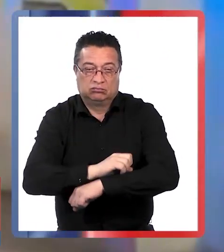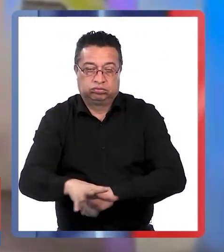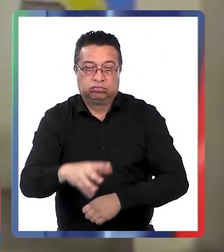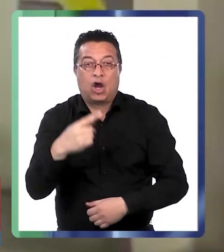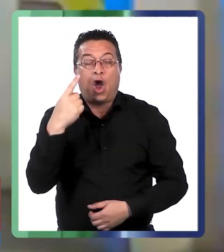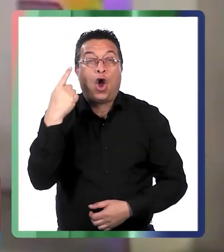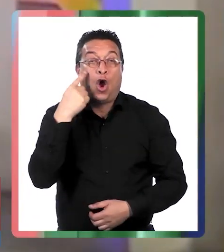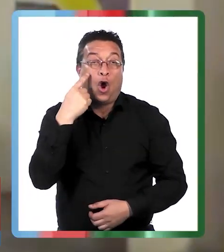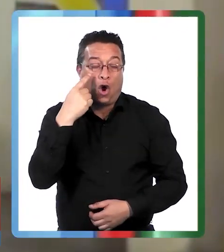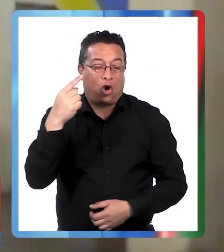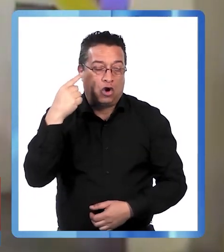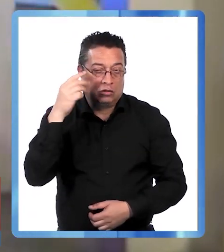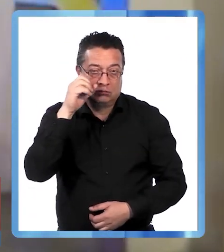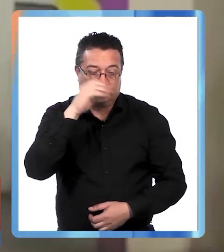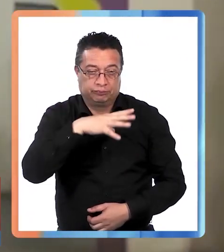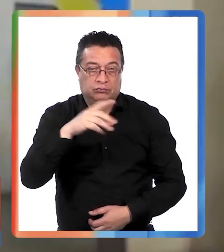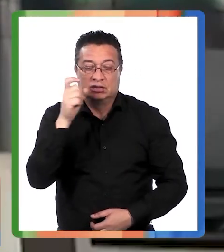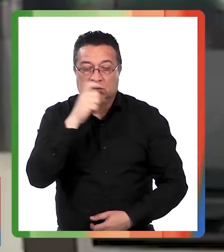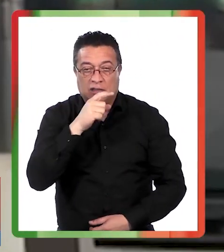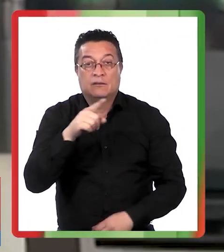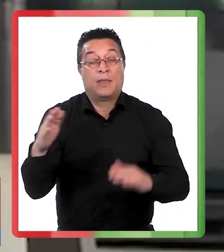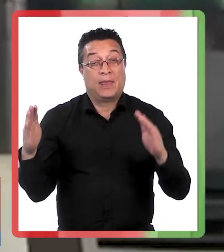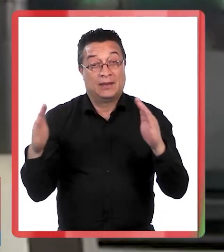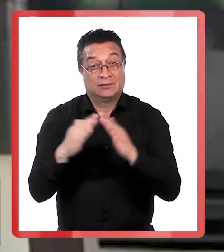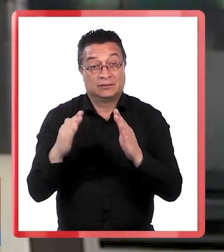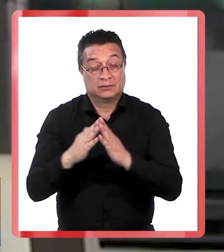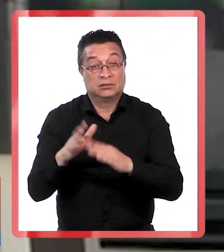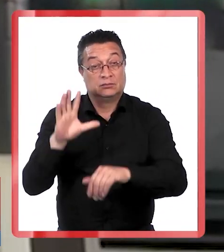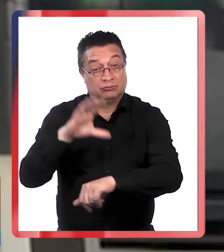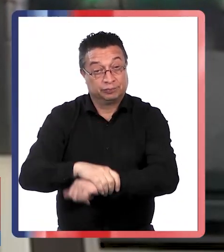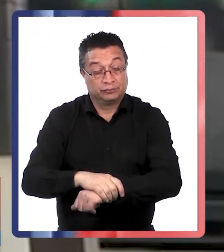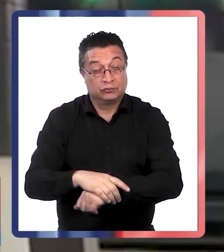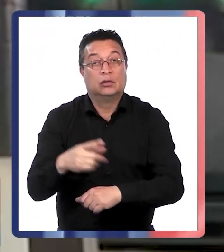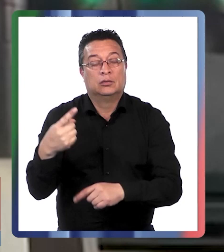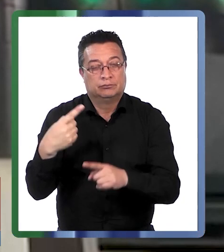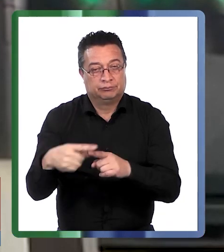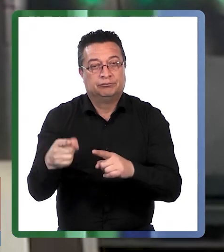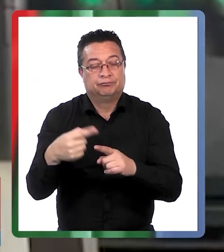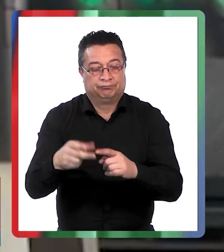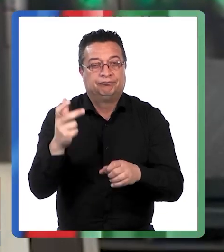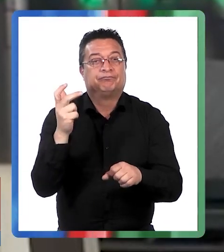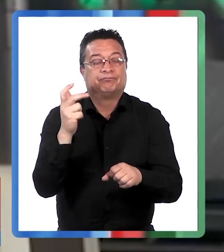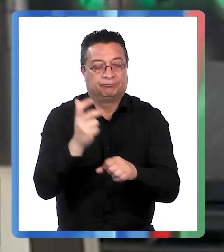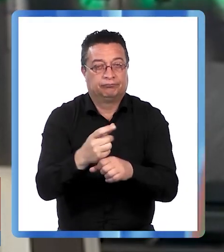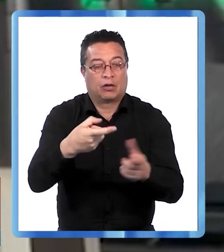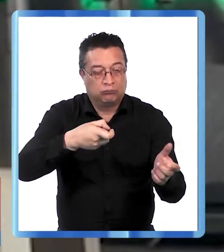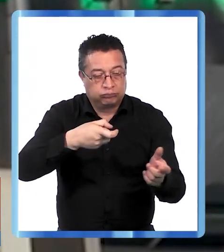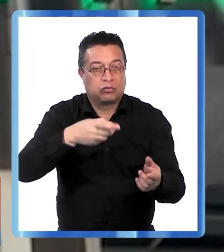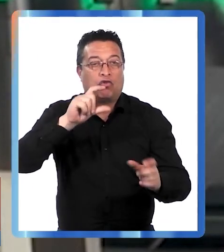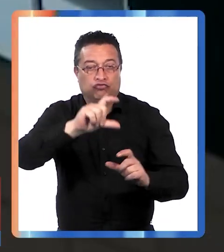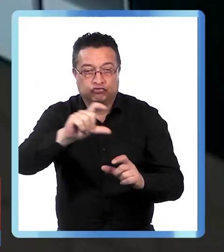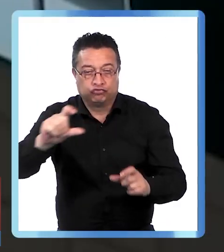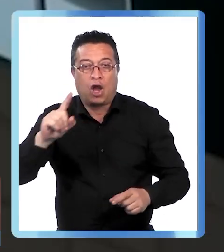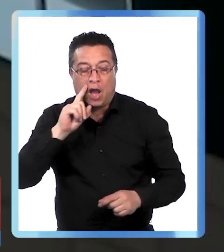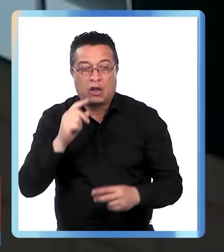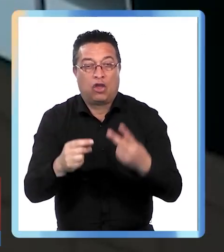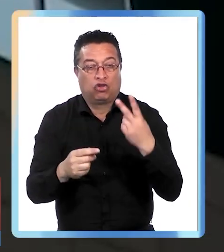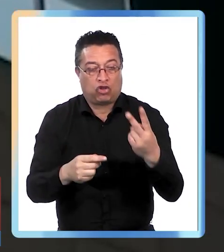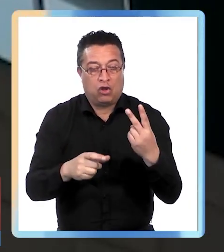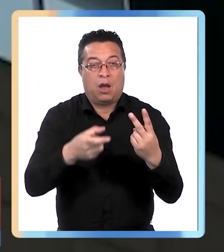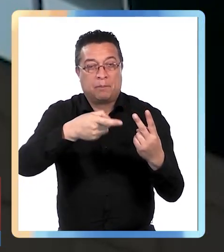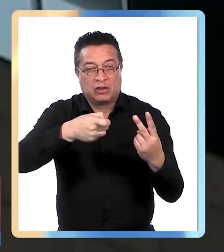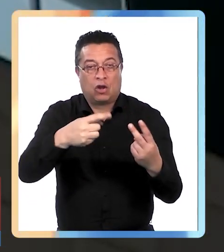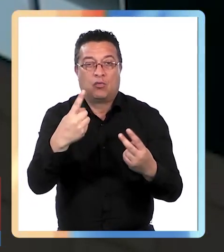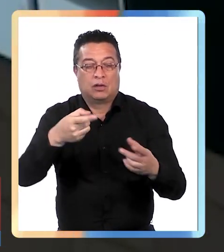consangrado en el ojo en la vivienda del detenido se incautaron diversas armas y municiones donde destacaron